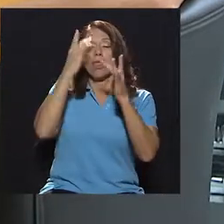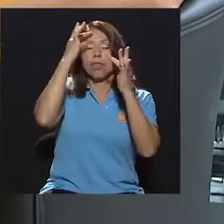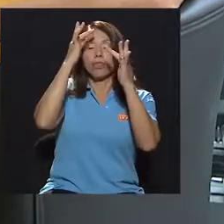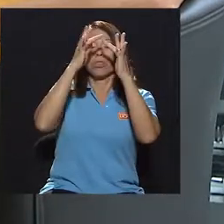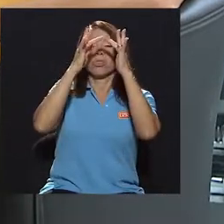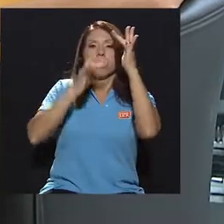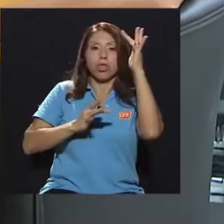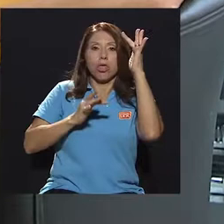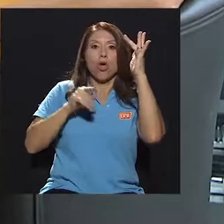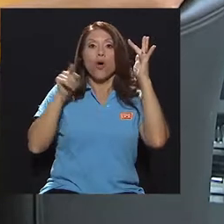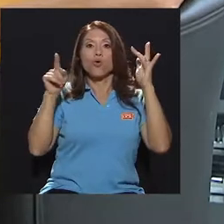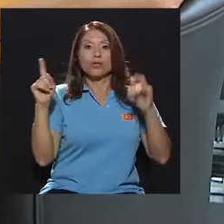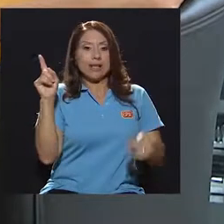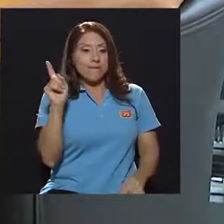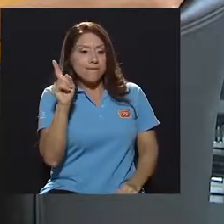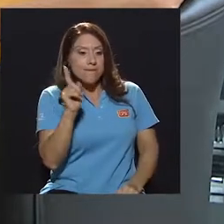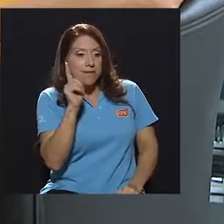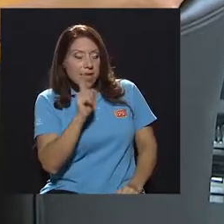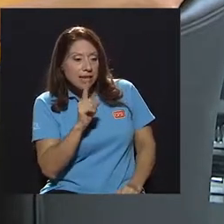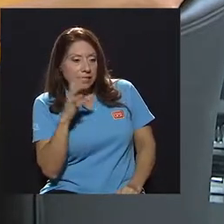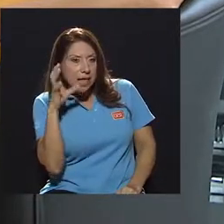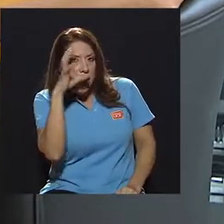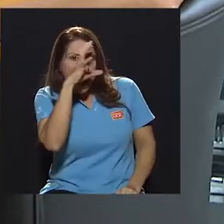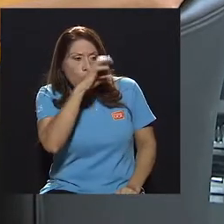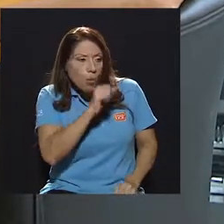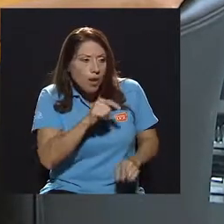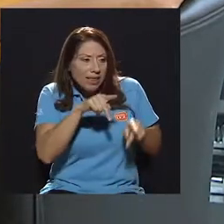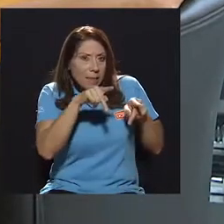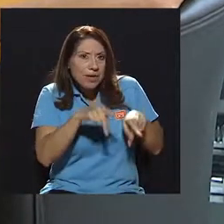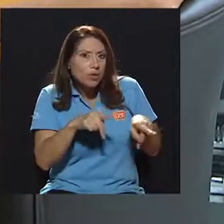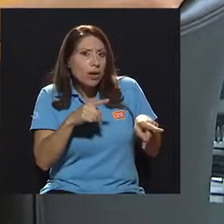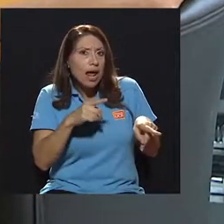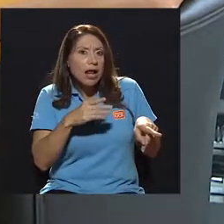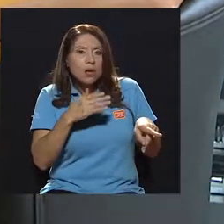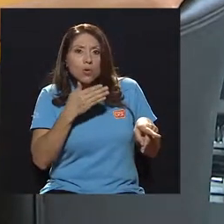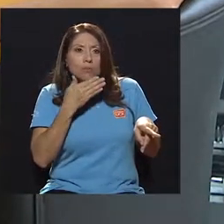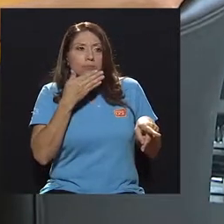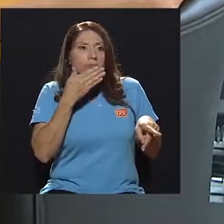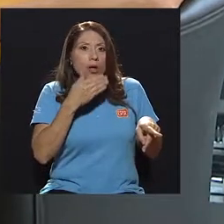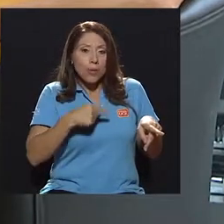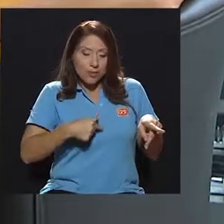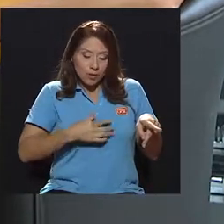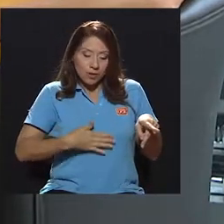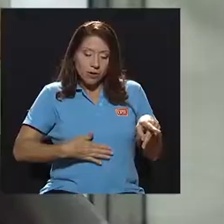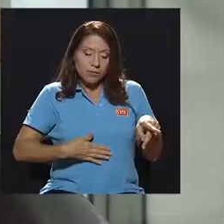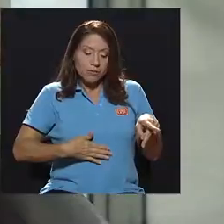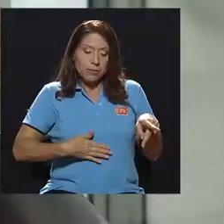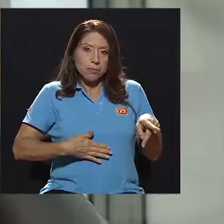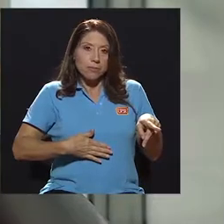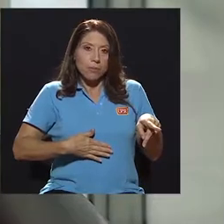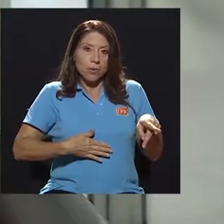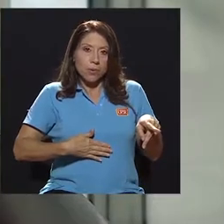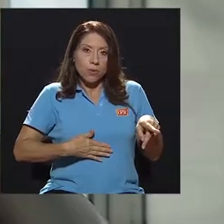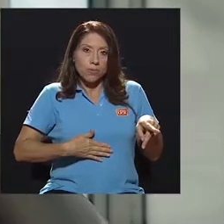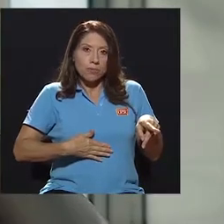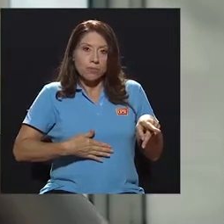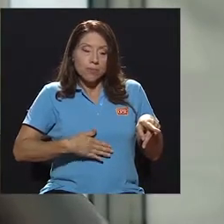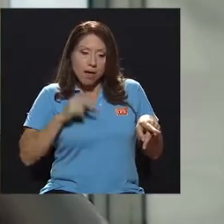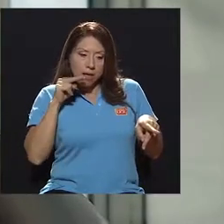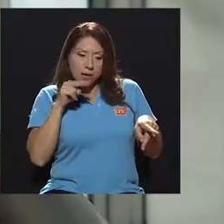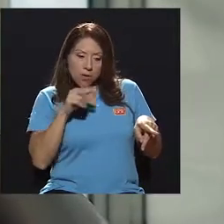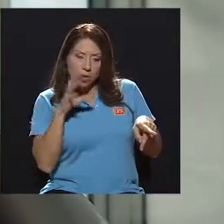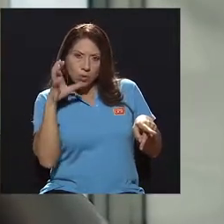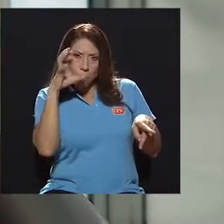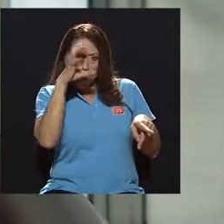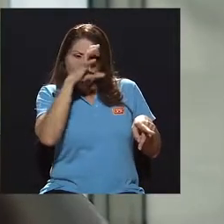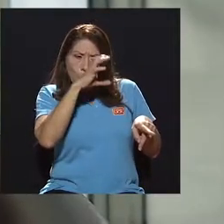desploma, usted llega y observa que no hay signos de respiración, o sea, su pecho no se levanta, como cuando respiramos, o la barriguita